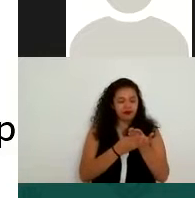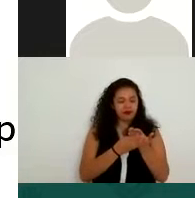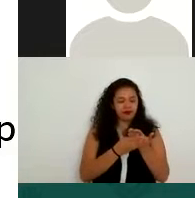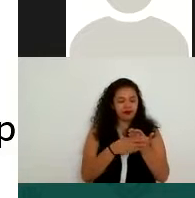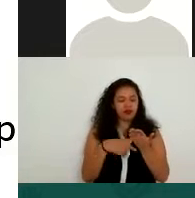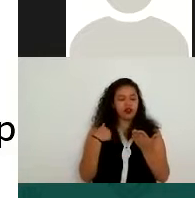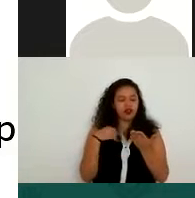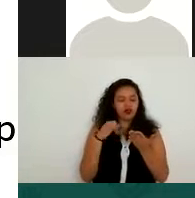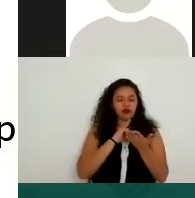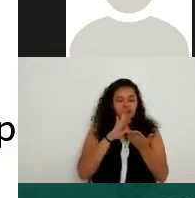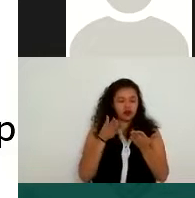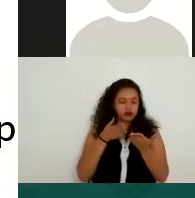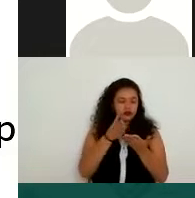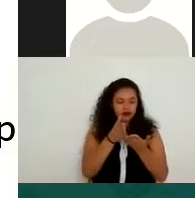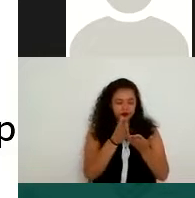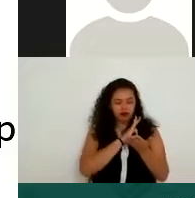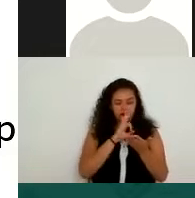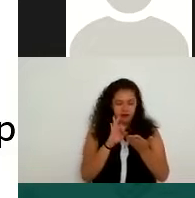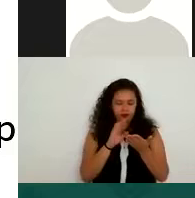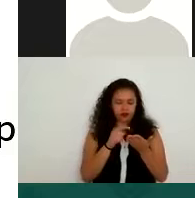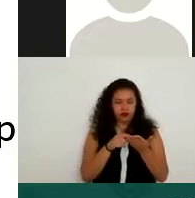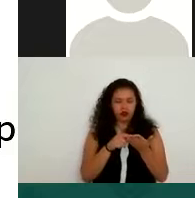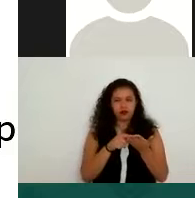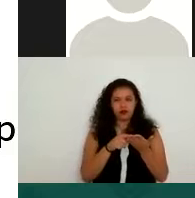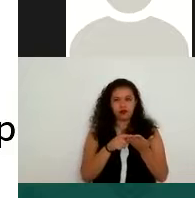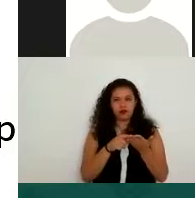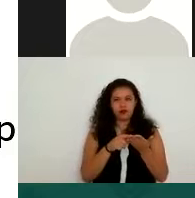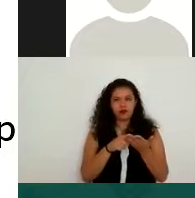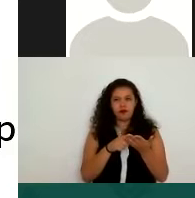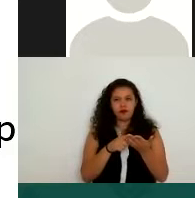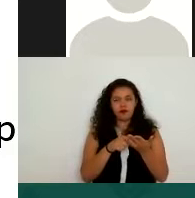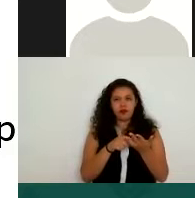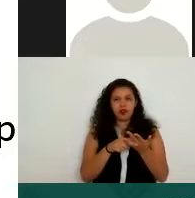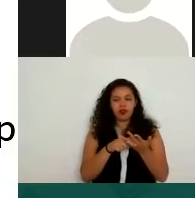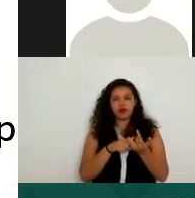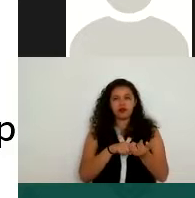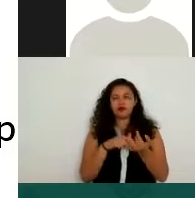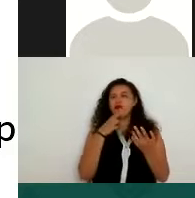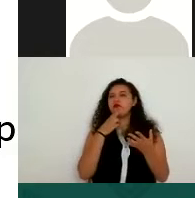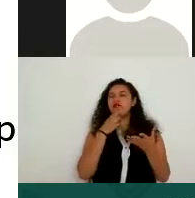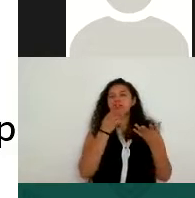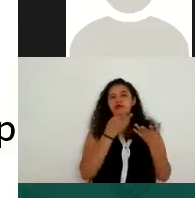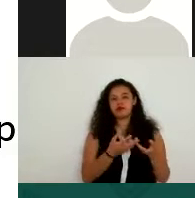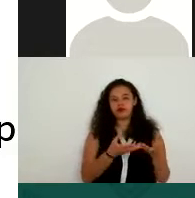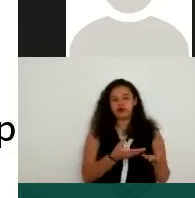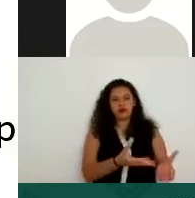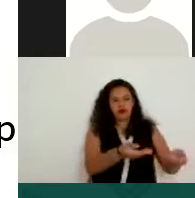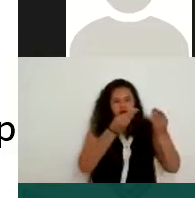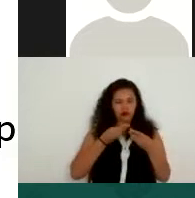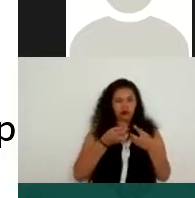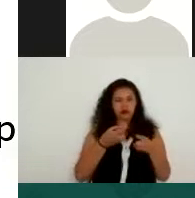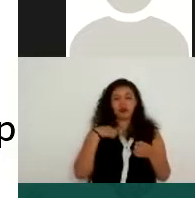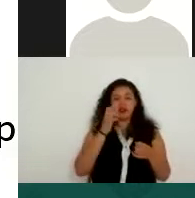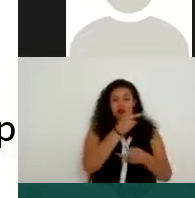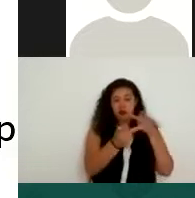esa información. El tratamiento se trata del uso, la obtención, es decir, si bien yo no los recabé, yo no los